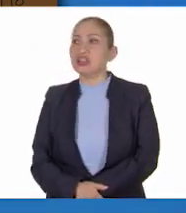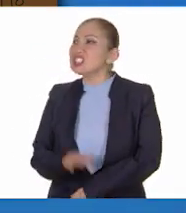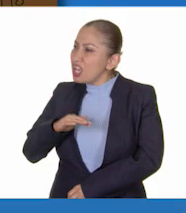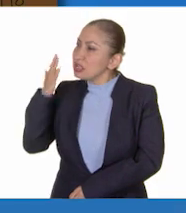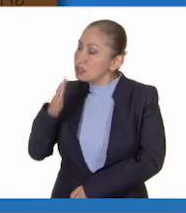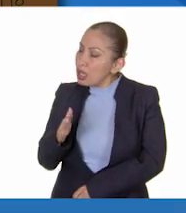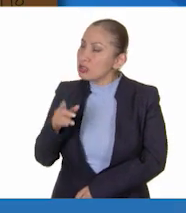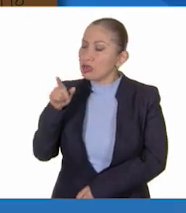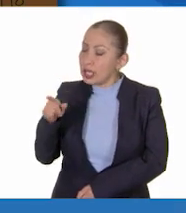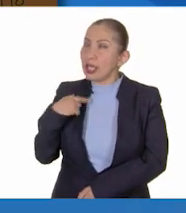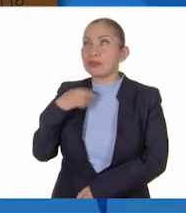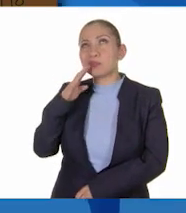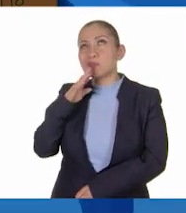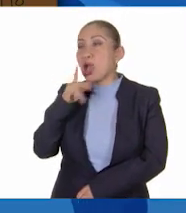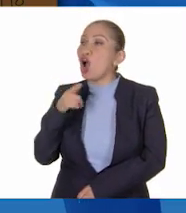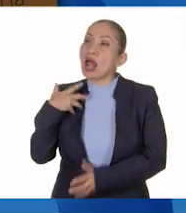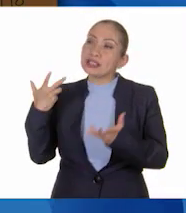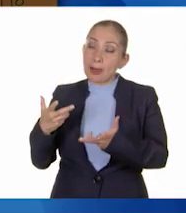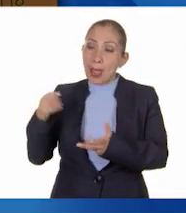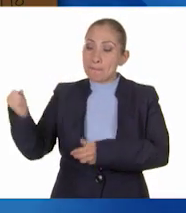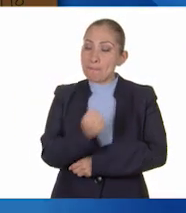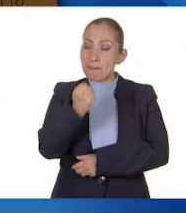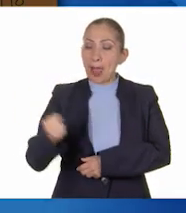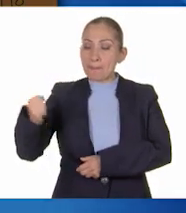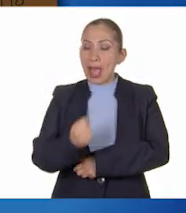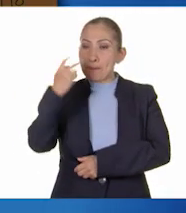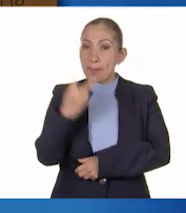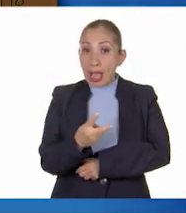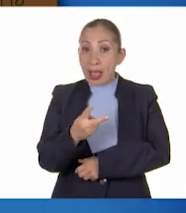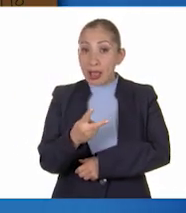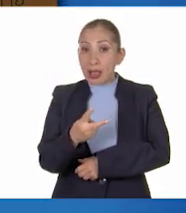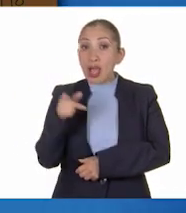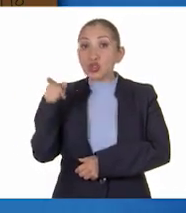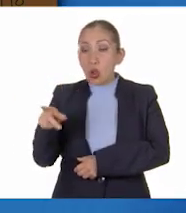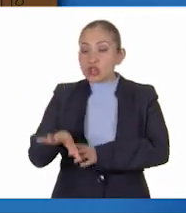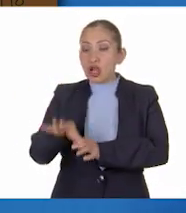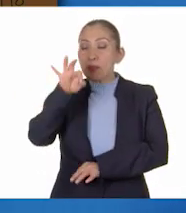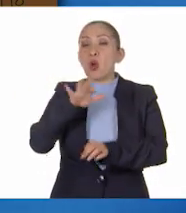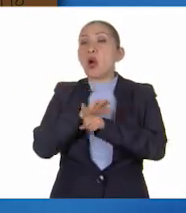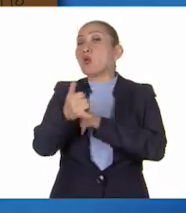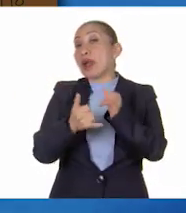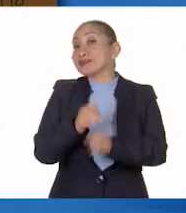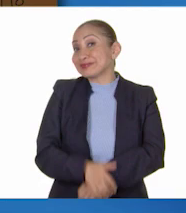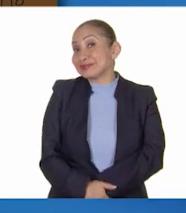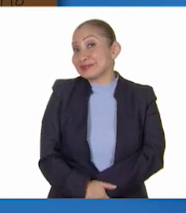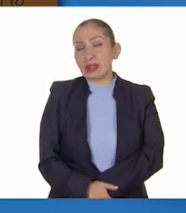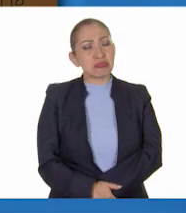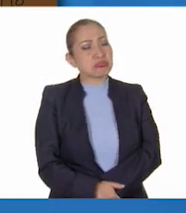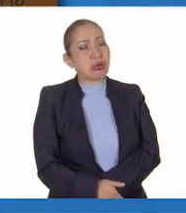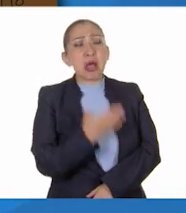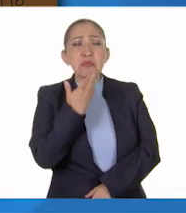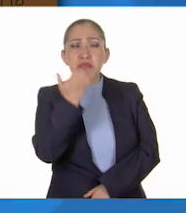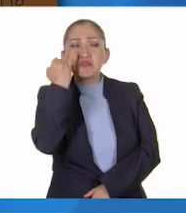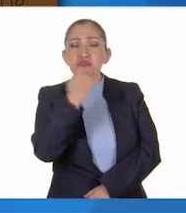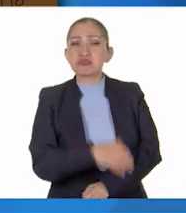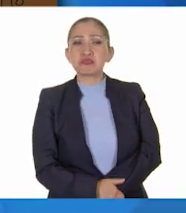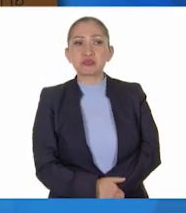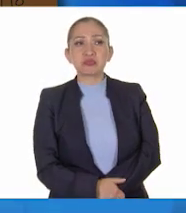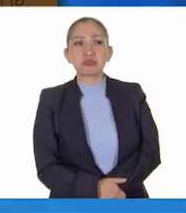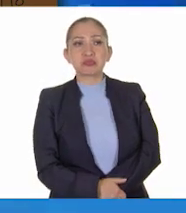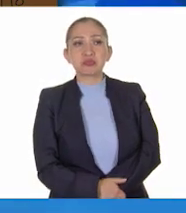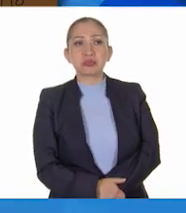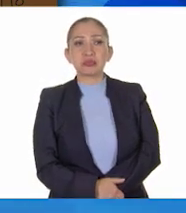Ya sé, Jimenita. ¿Qué te parece si hacemos piedra, papel o tijeras y así escogemos a qué jugar? Me parece muy bien.